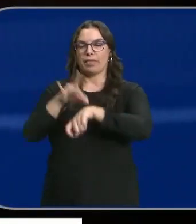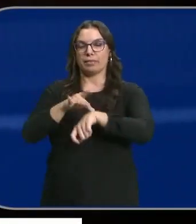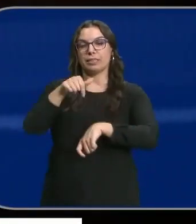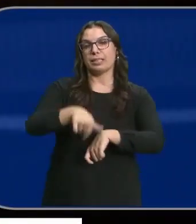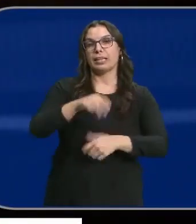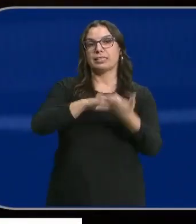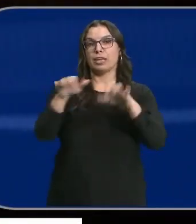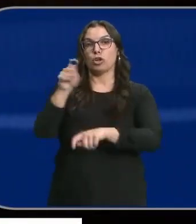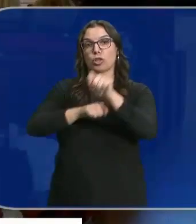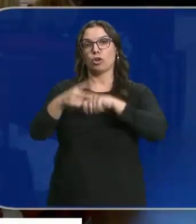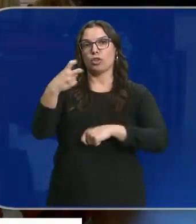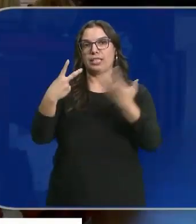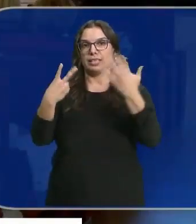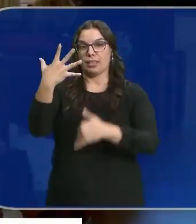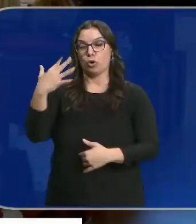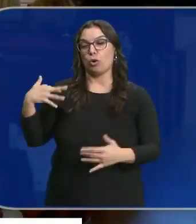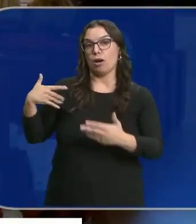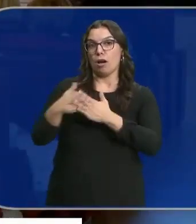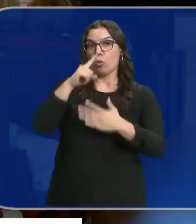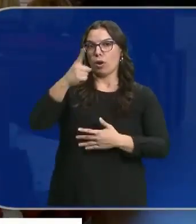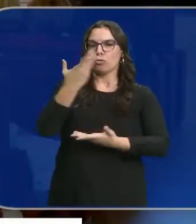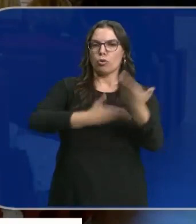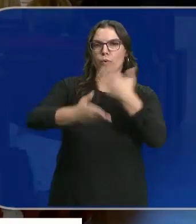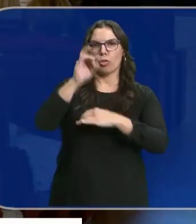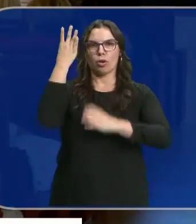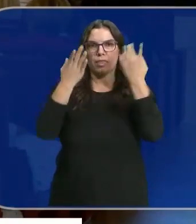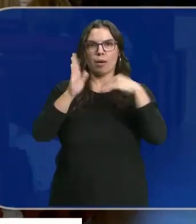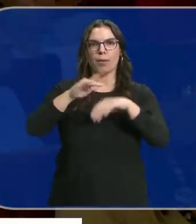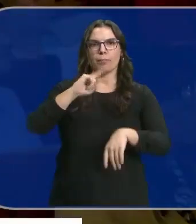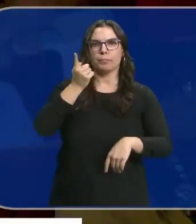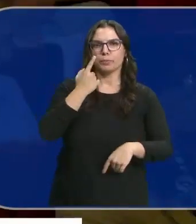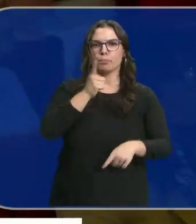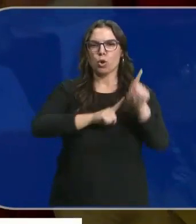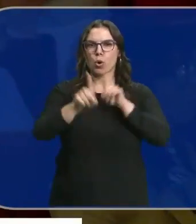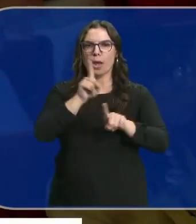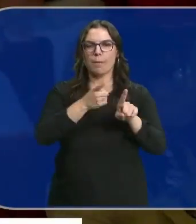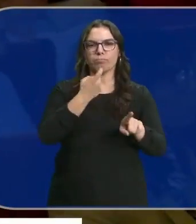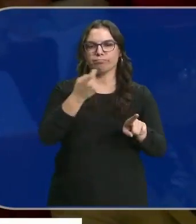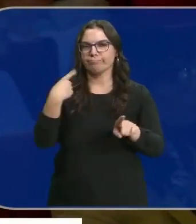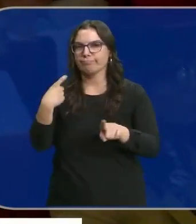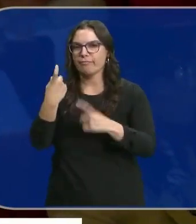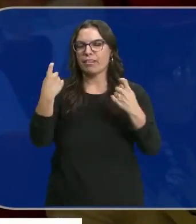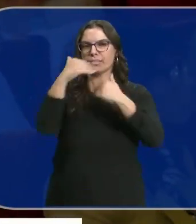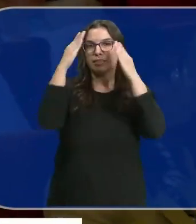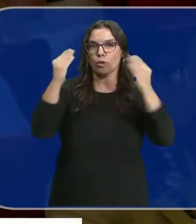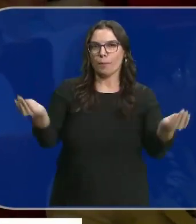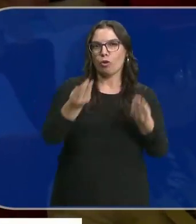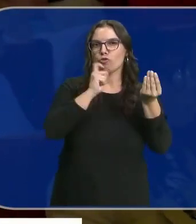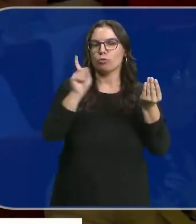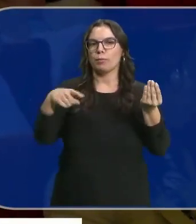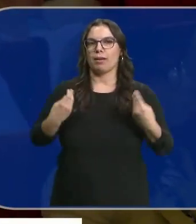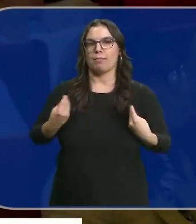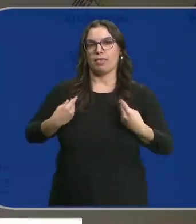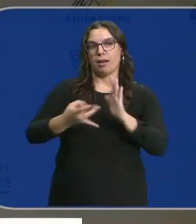hay 275. En el último año han colaborado en iniciativas para identificar deficiencias y mejorar la atención y la calidad de vida.